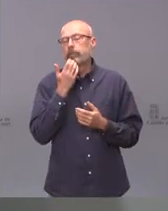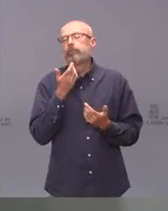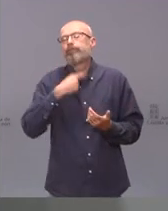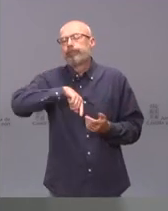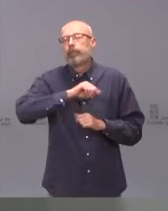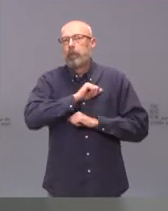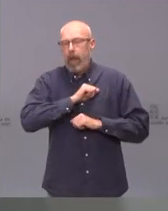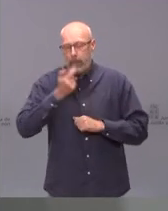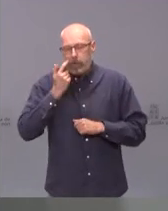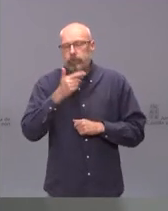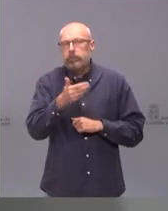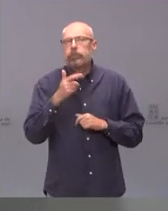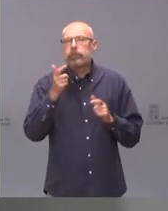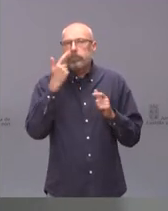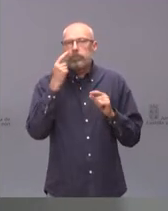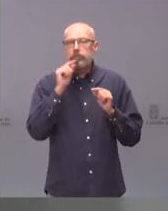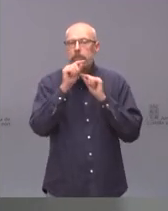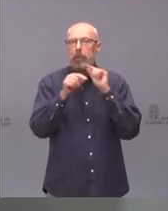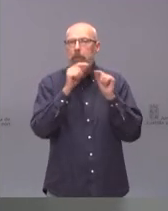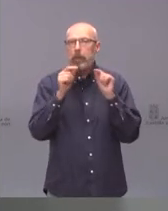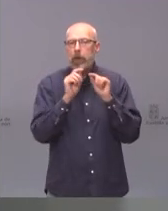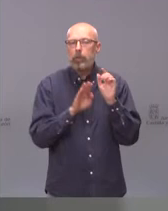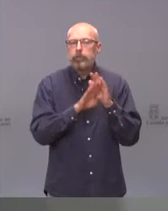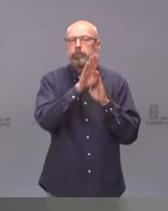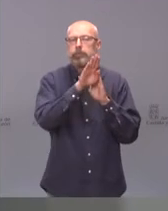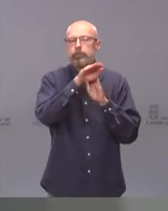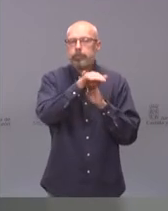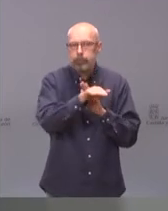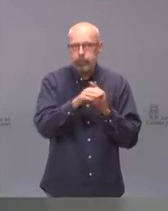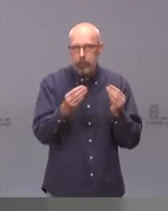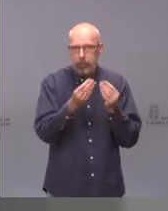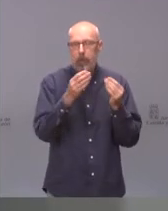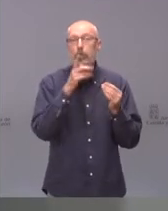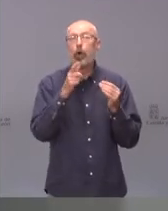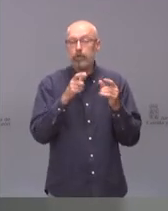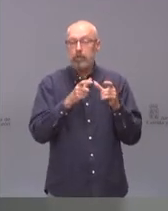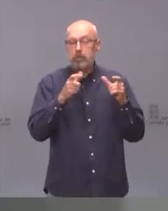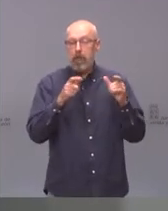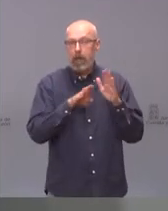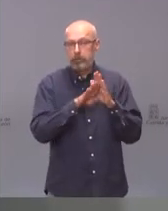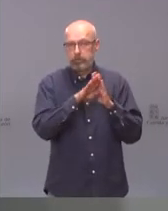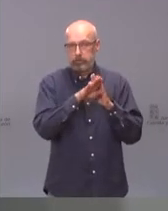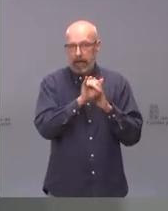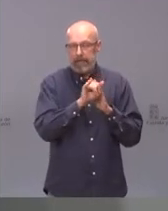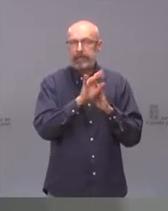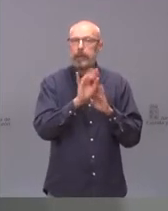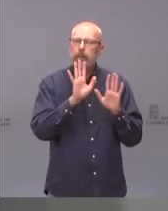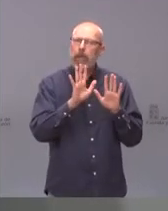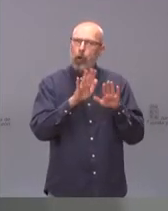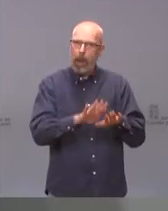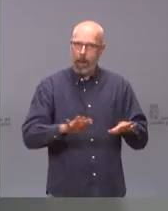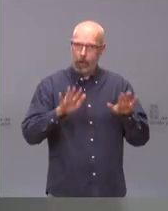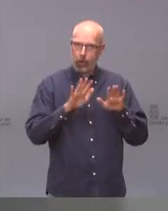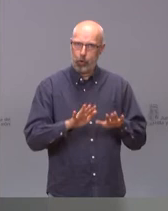evolución sea buena, porque la tendencia, insisto, es creciente, pero muy lentamente.